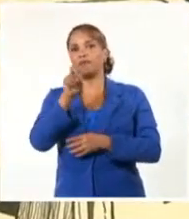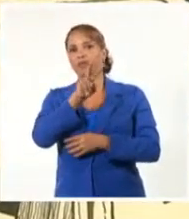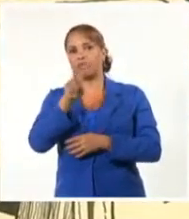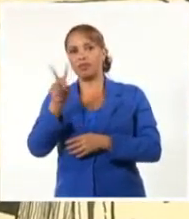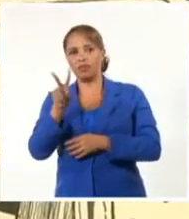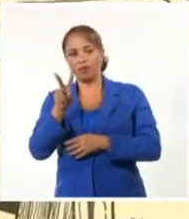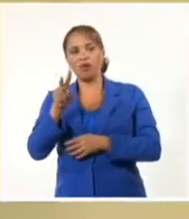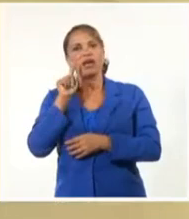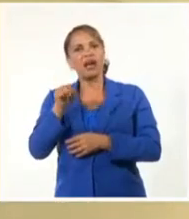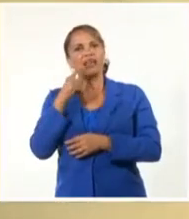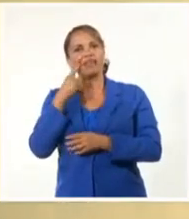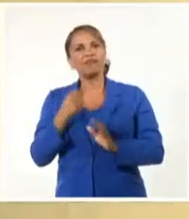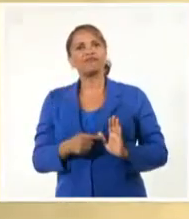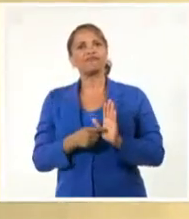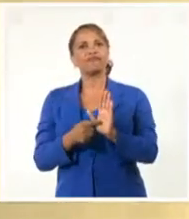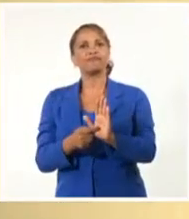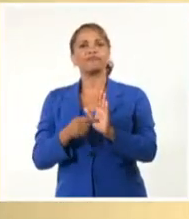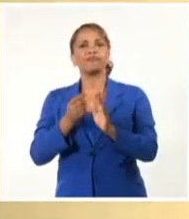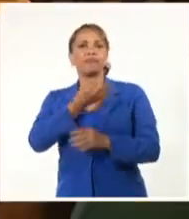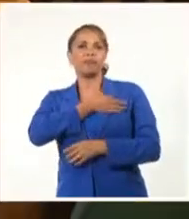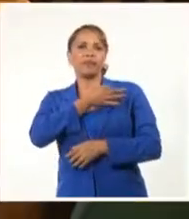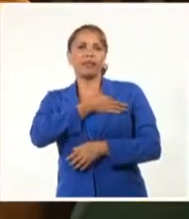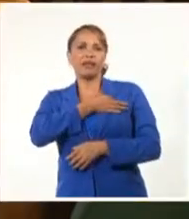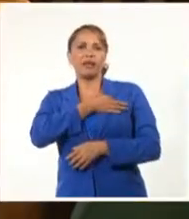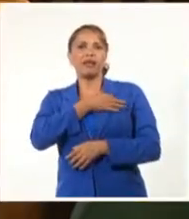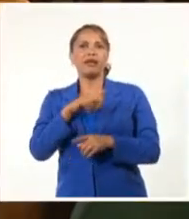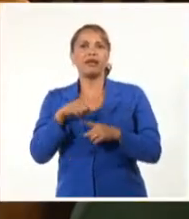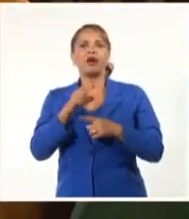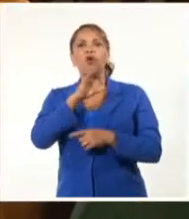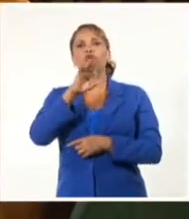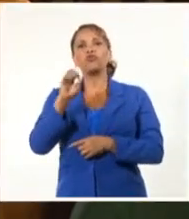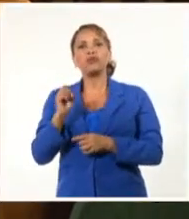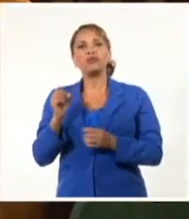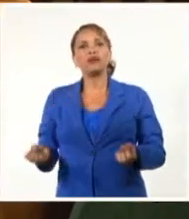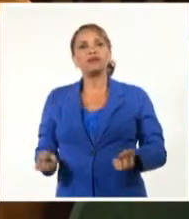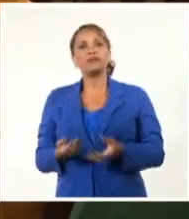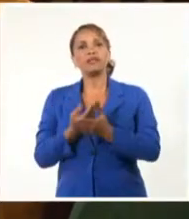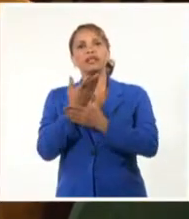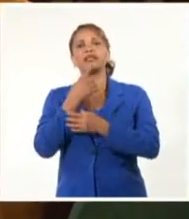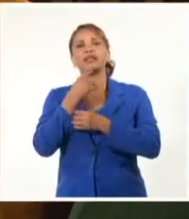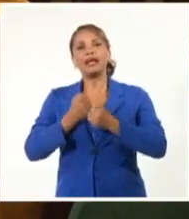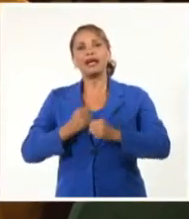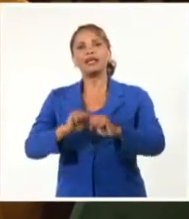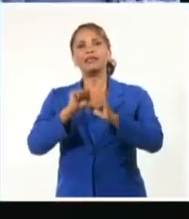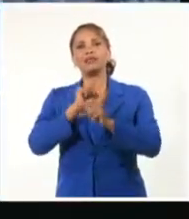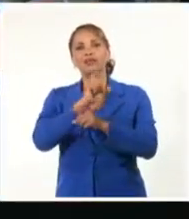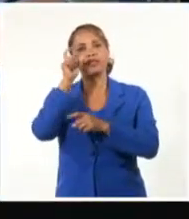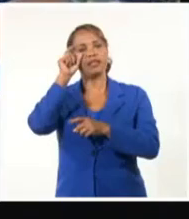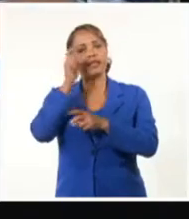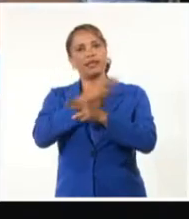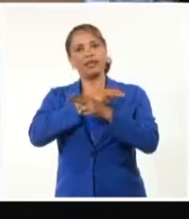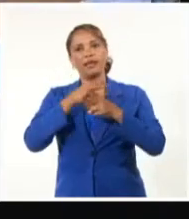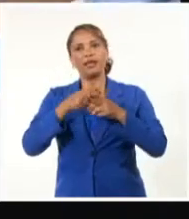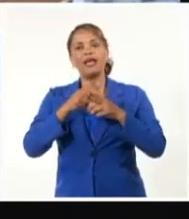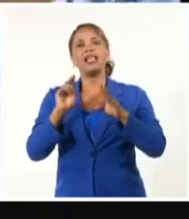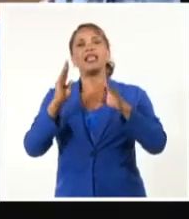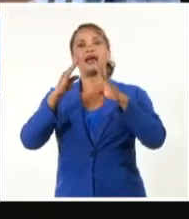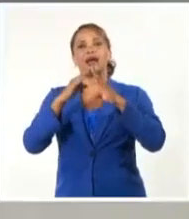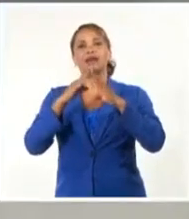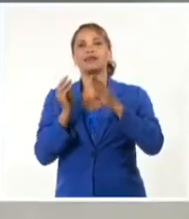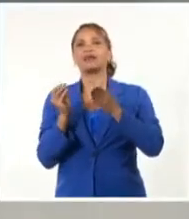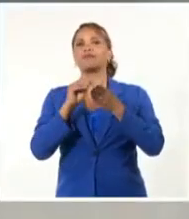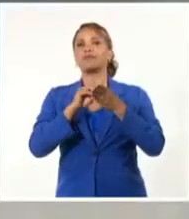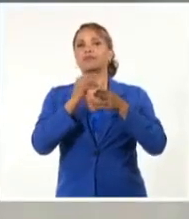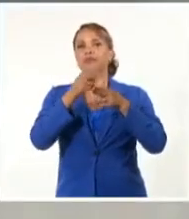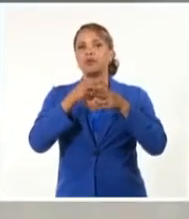ocasión también fue presentada la medalla conmemorativa 80 natalicios de Leal con la imagen de la fachada de la casa que hoy lleva su nombre.